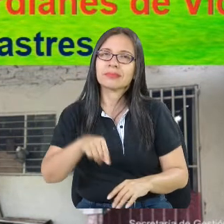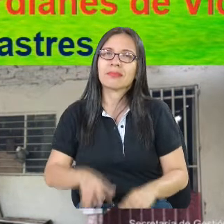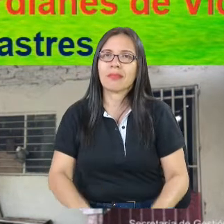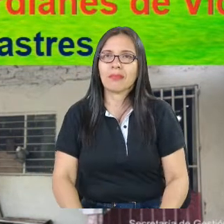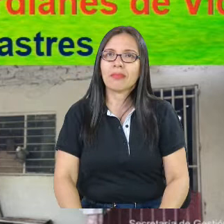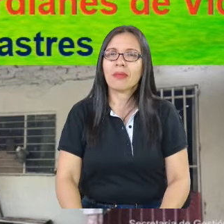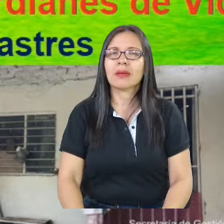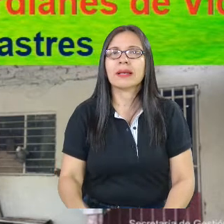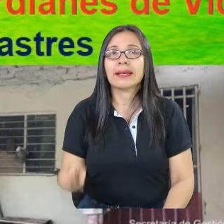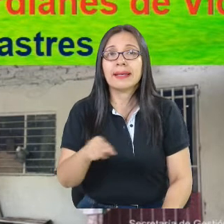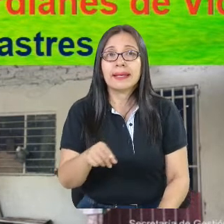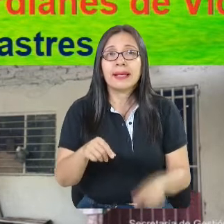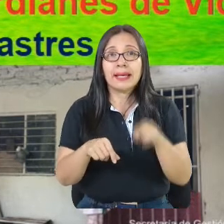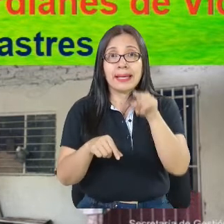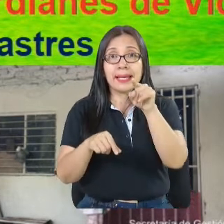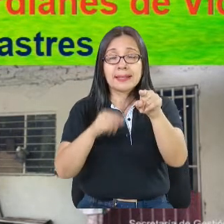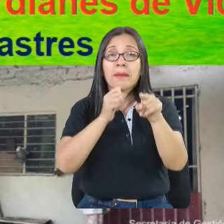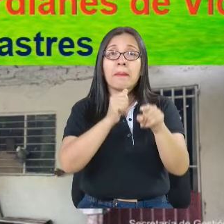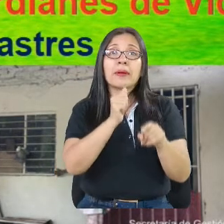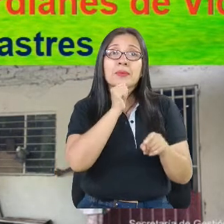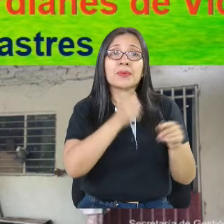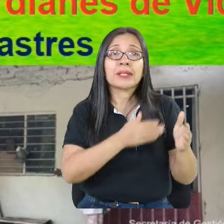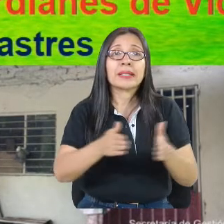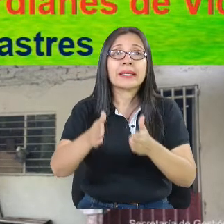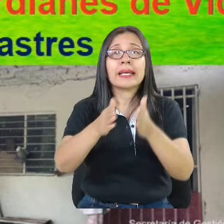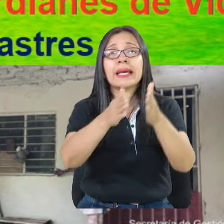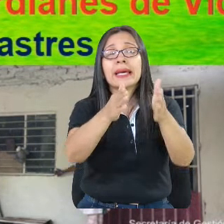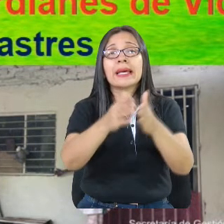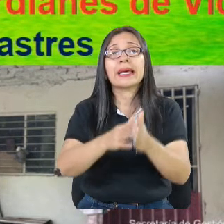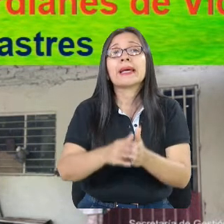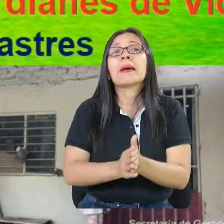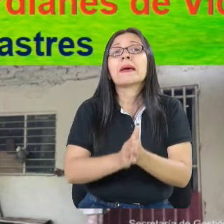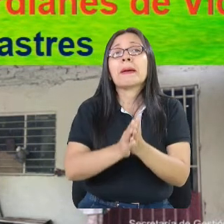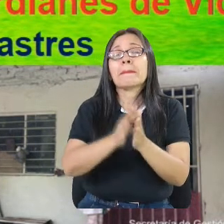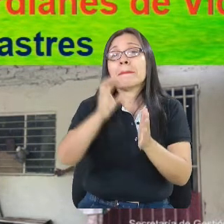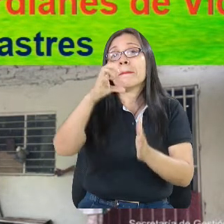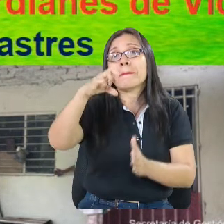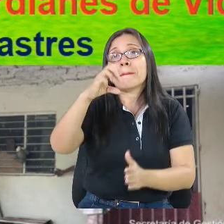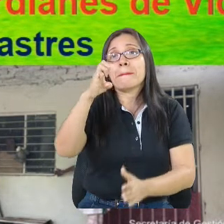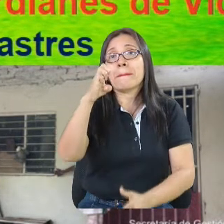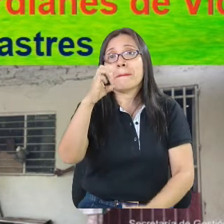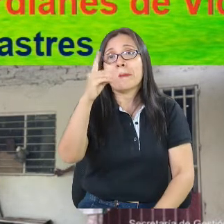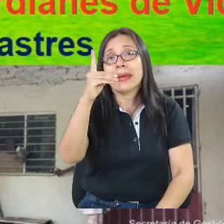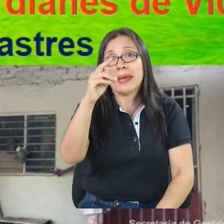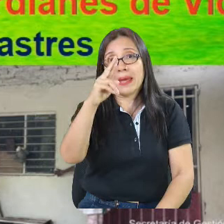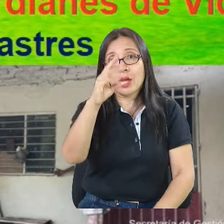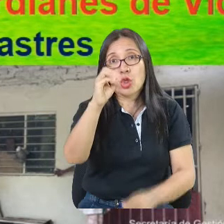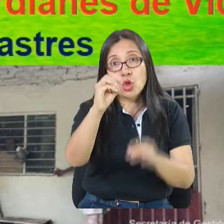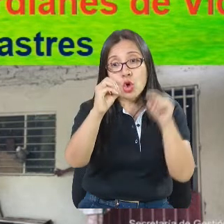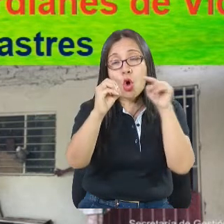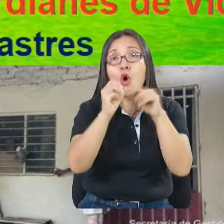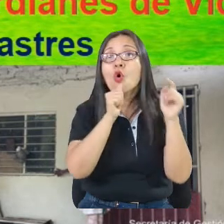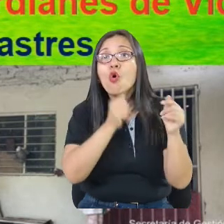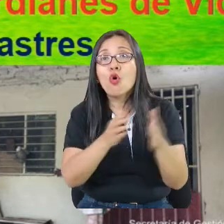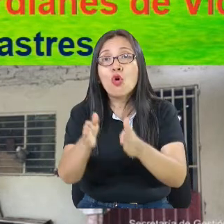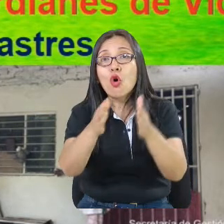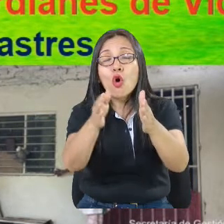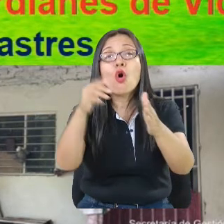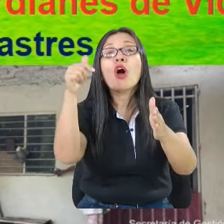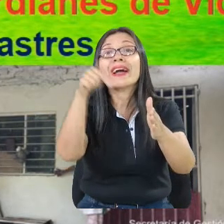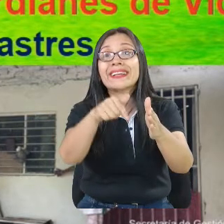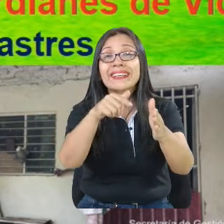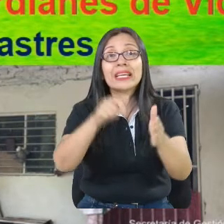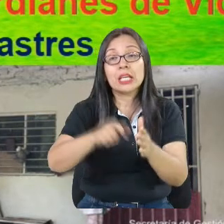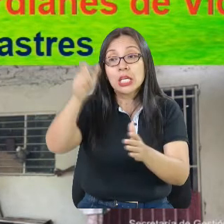es la quebrada de Isabel Pérez, lo que ven en la Casa Azul. Y aquí está el líder comunitario enseñándonos hasta